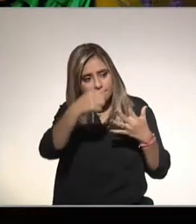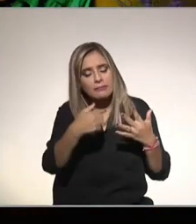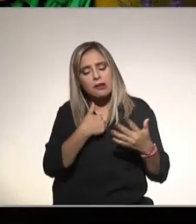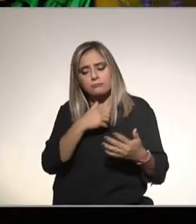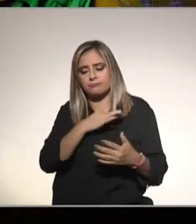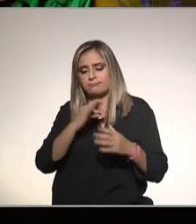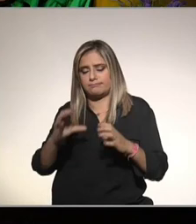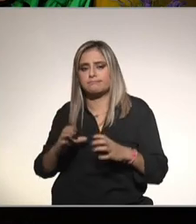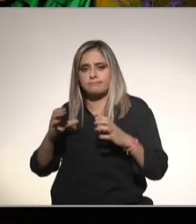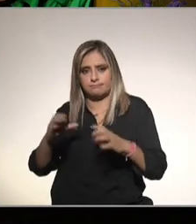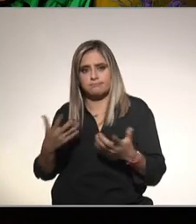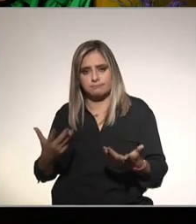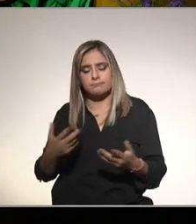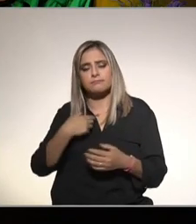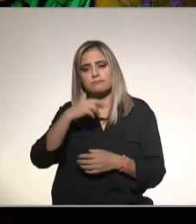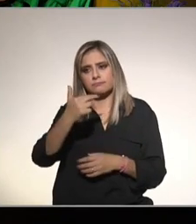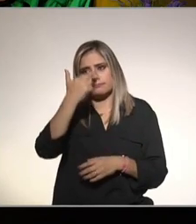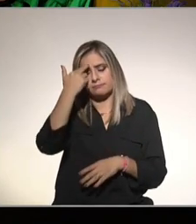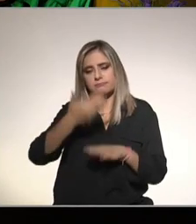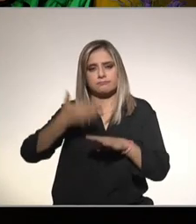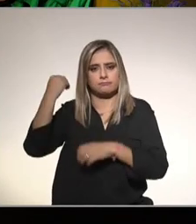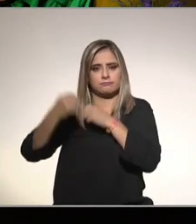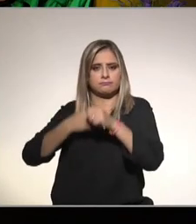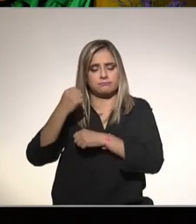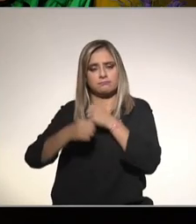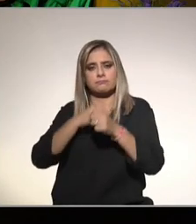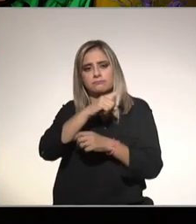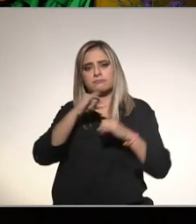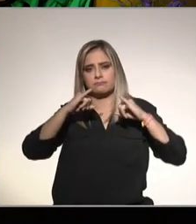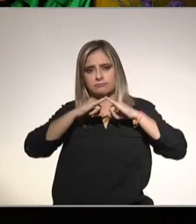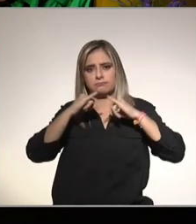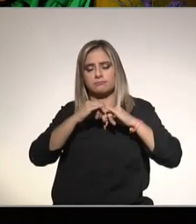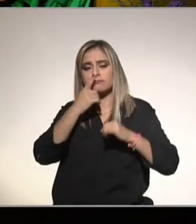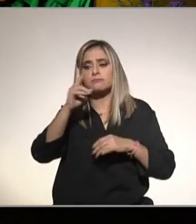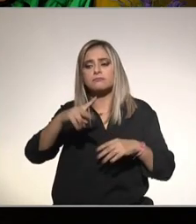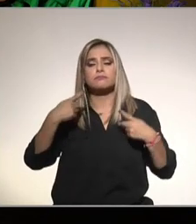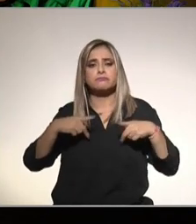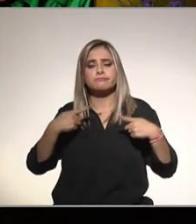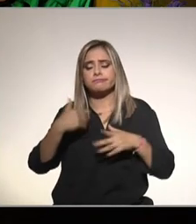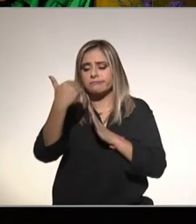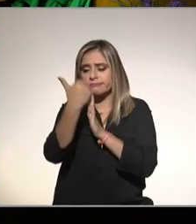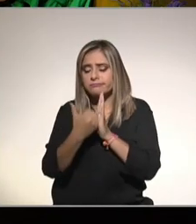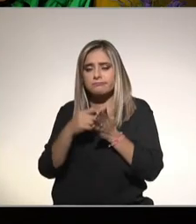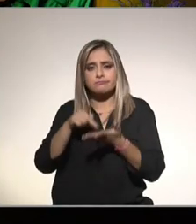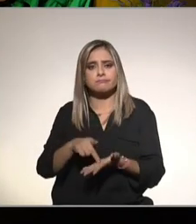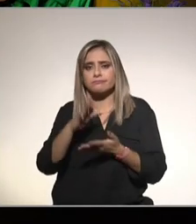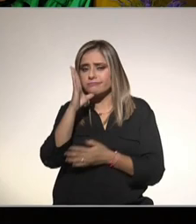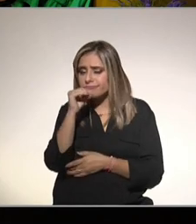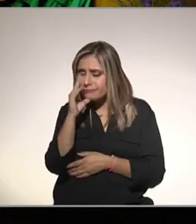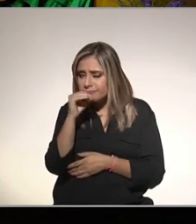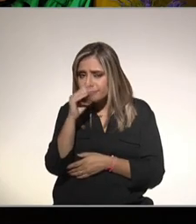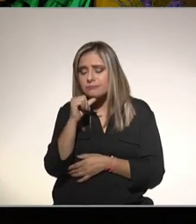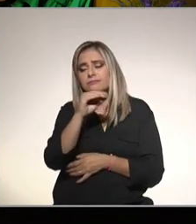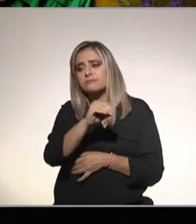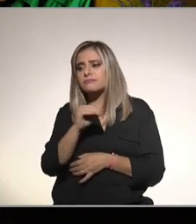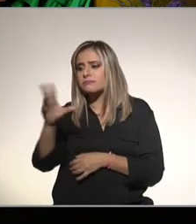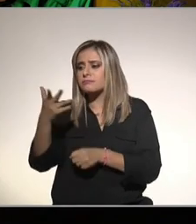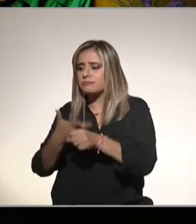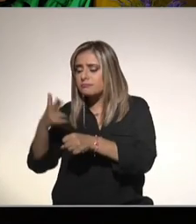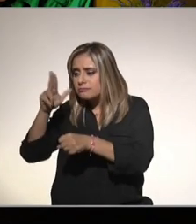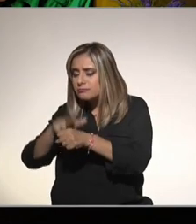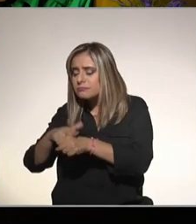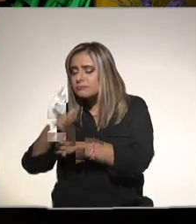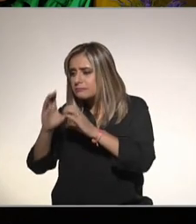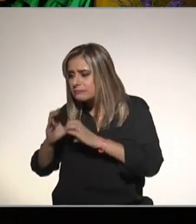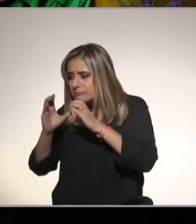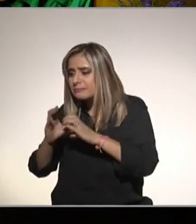cambiar yo me acuerdo hace muchos años en el instituto hicimos un estudio que decía la gente no puedo bajar de peso y se internaba en la unidad metabólica y bajaban de peso